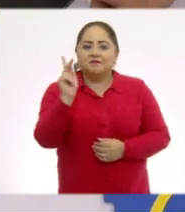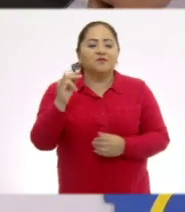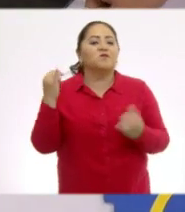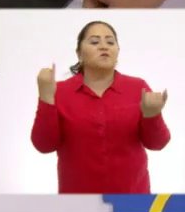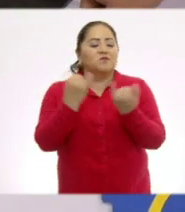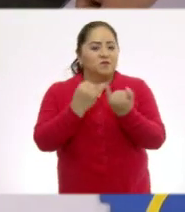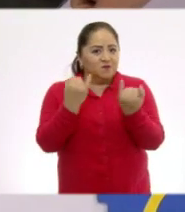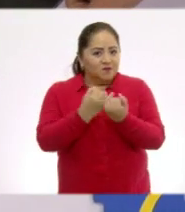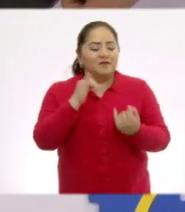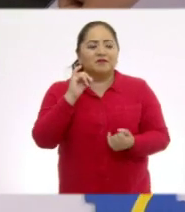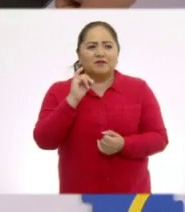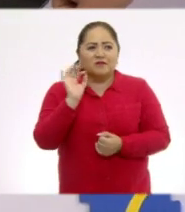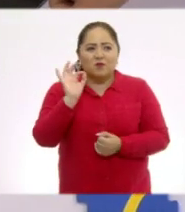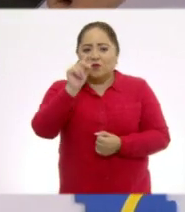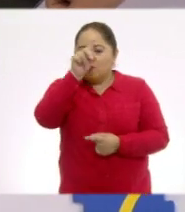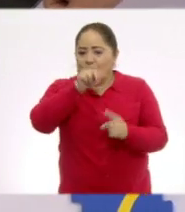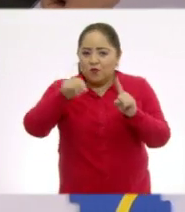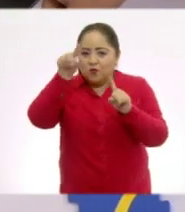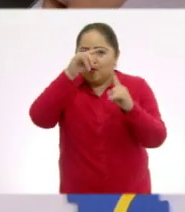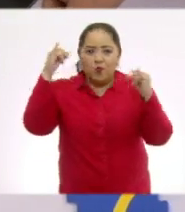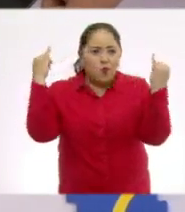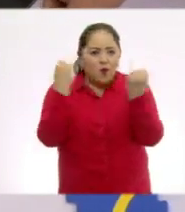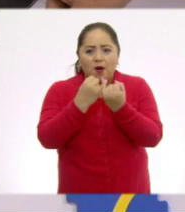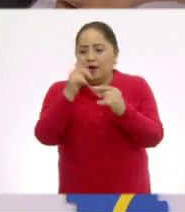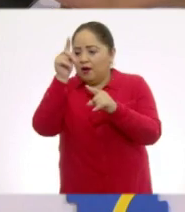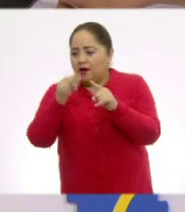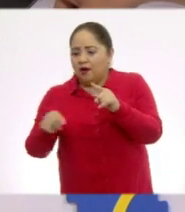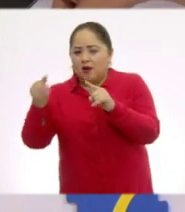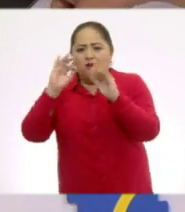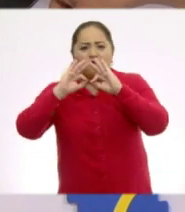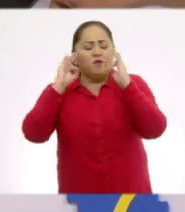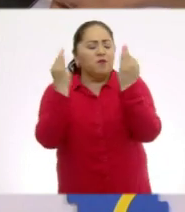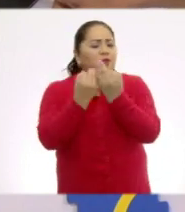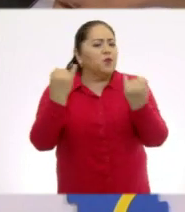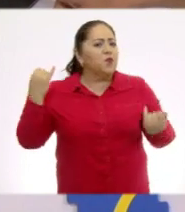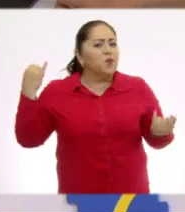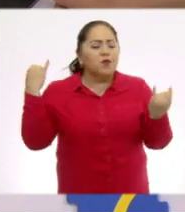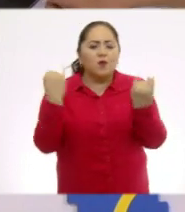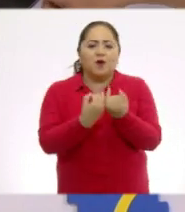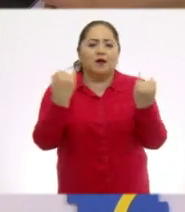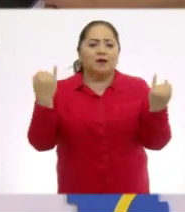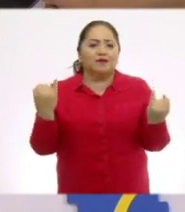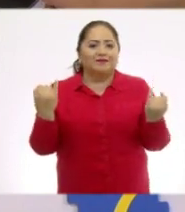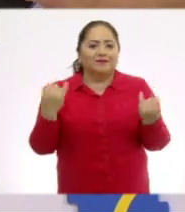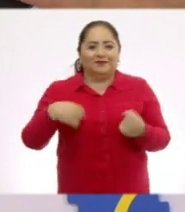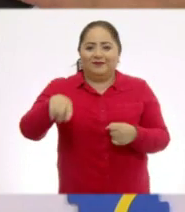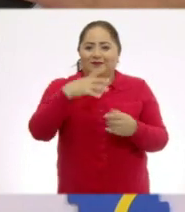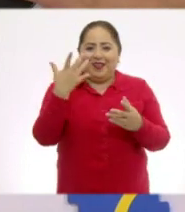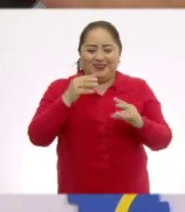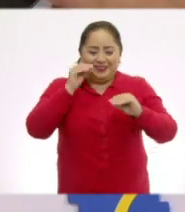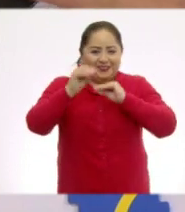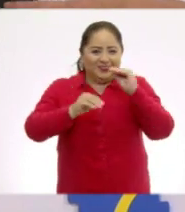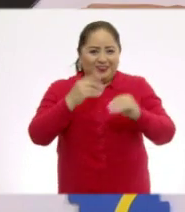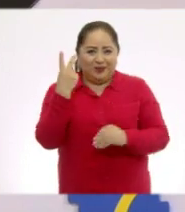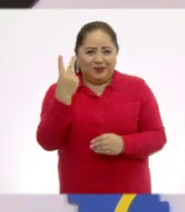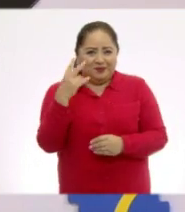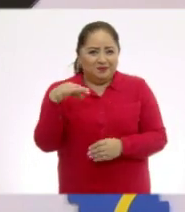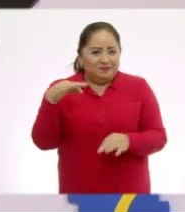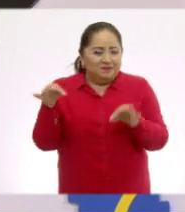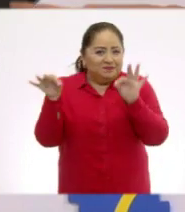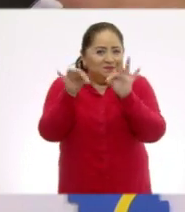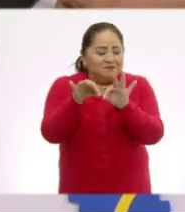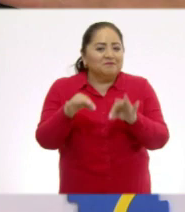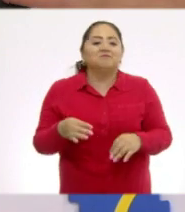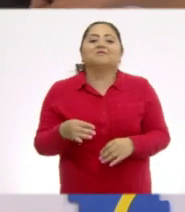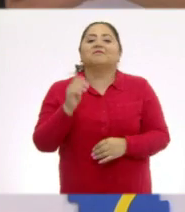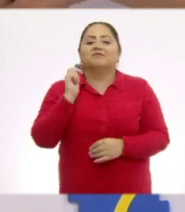Así es. Tiene exactamente la misma forma que la que nosotros formamos con las dos piezas. Y